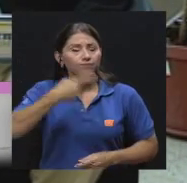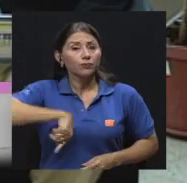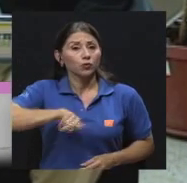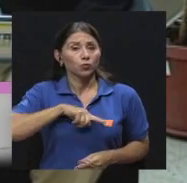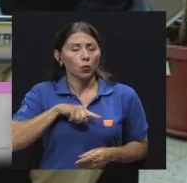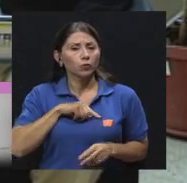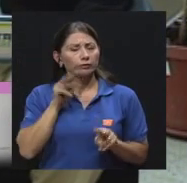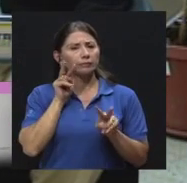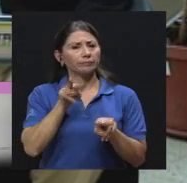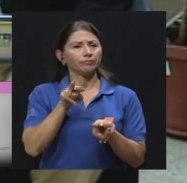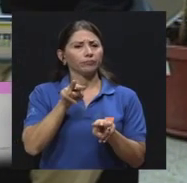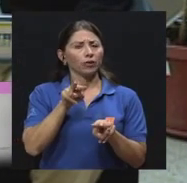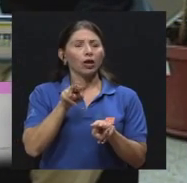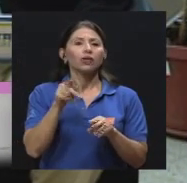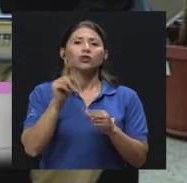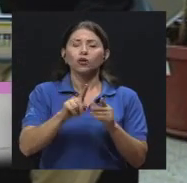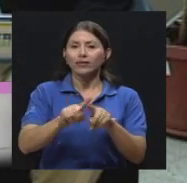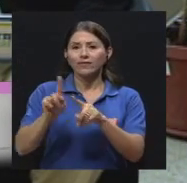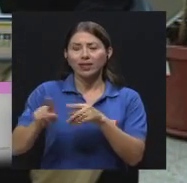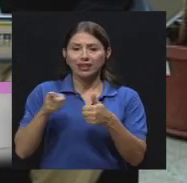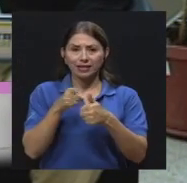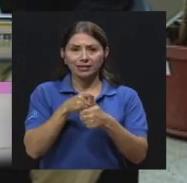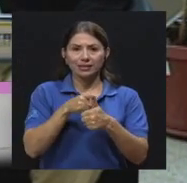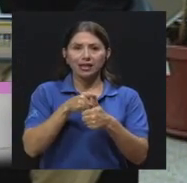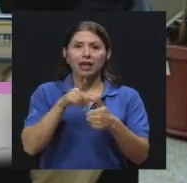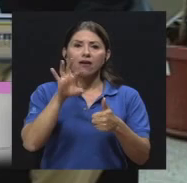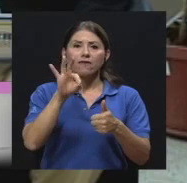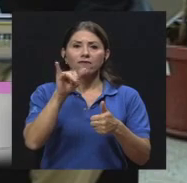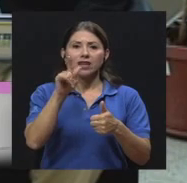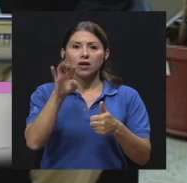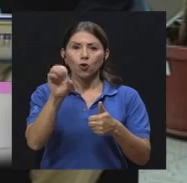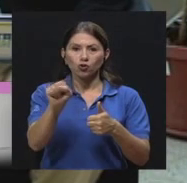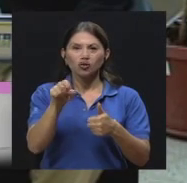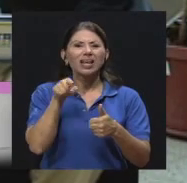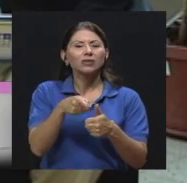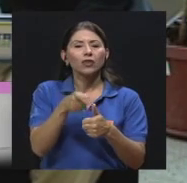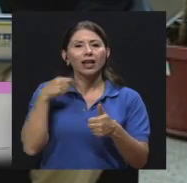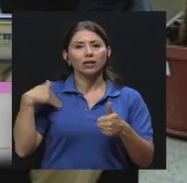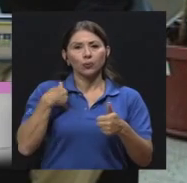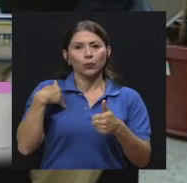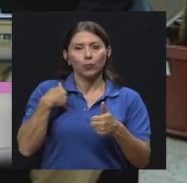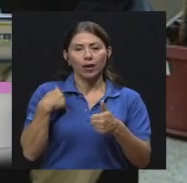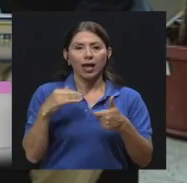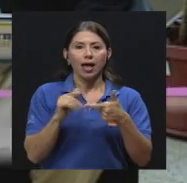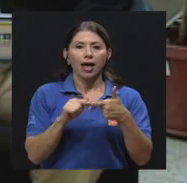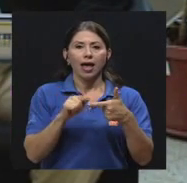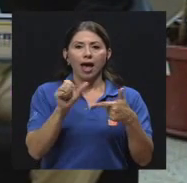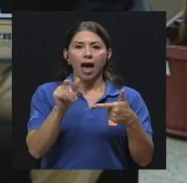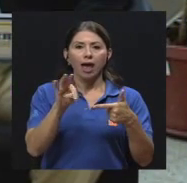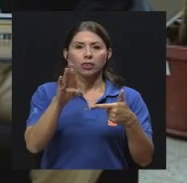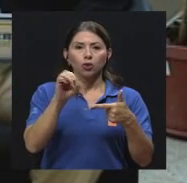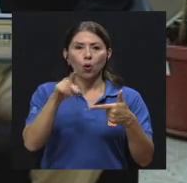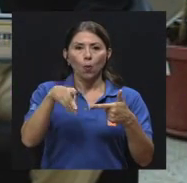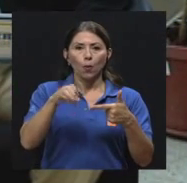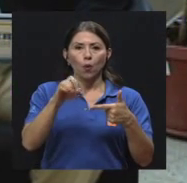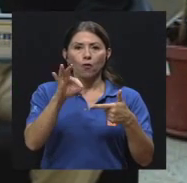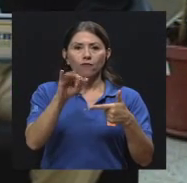catalogamos en hongos zoofílicos, los que provienen de los animales, antropofílicos, los que vienen de la tierra.